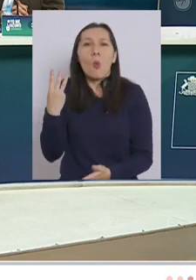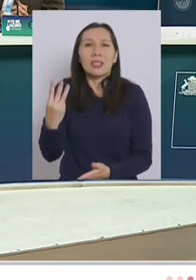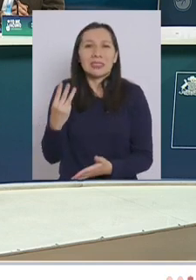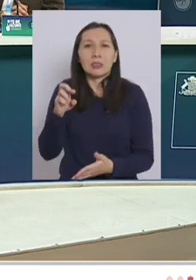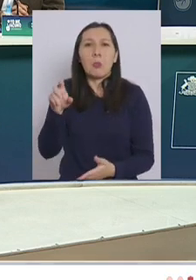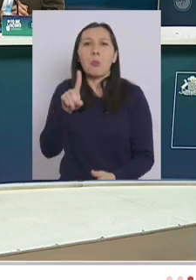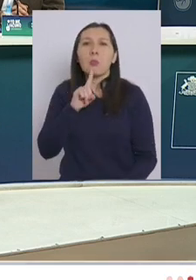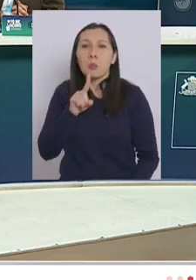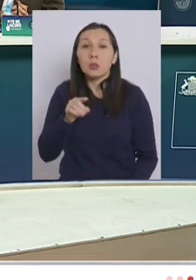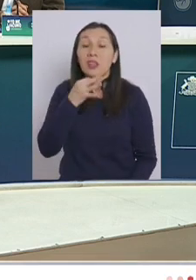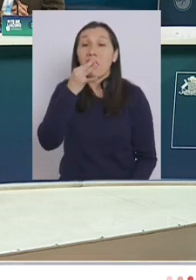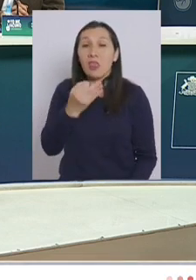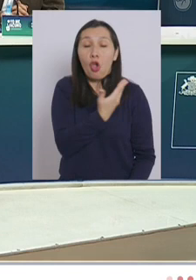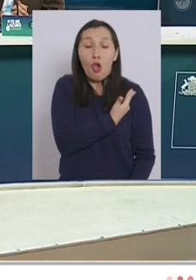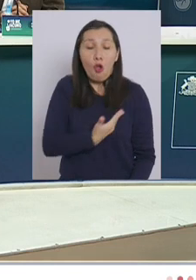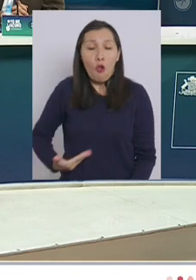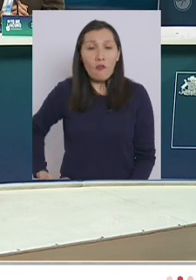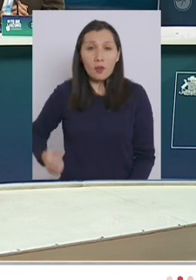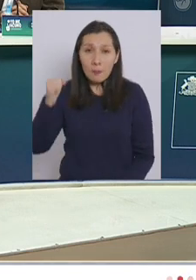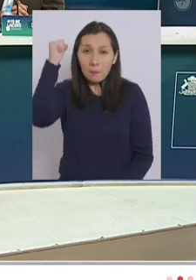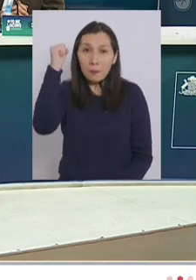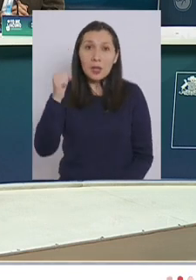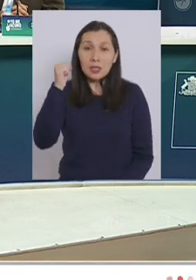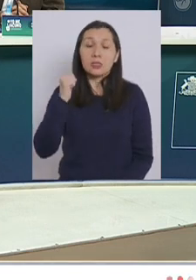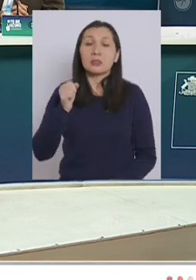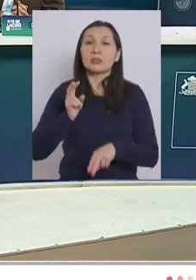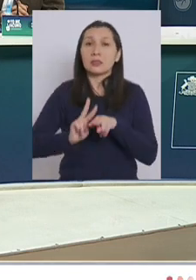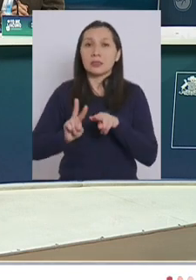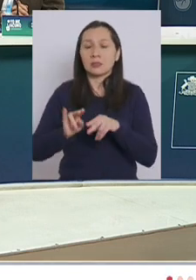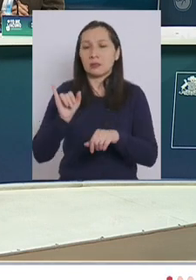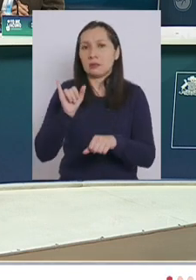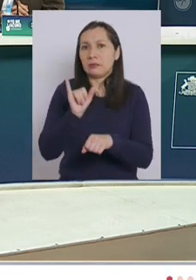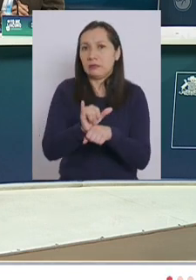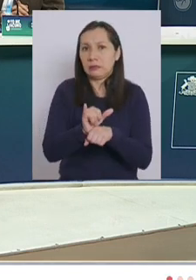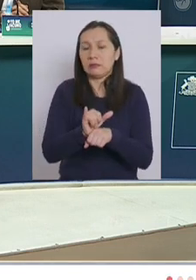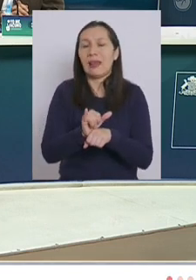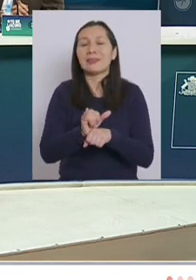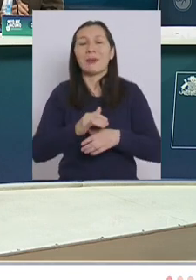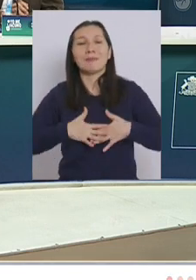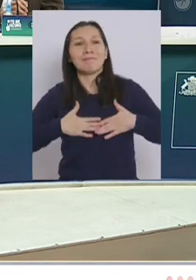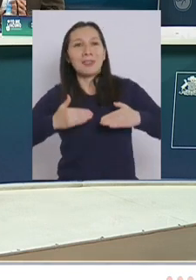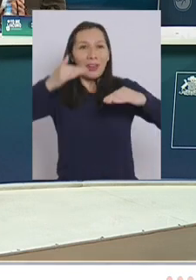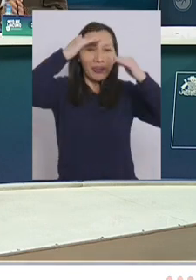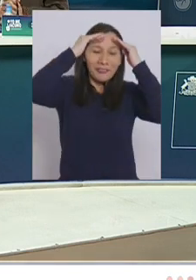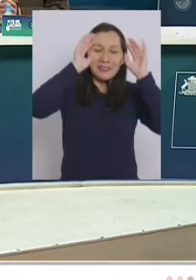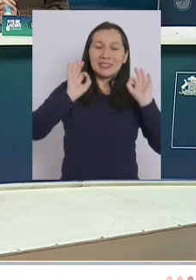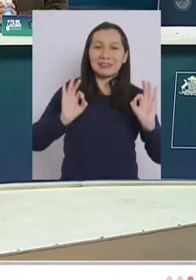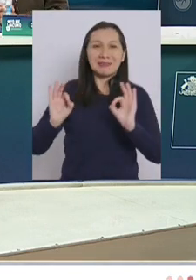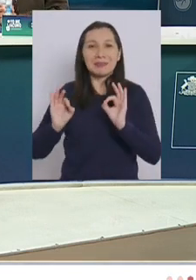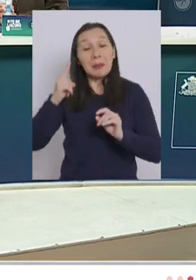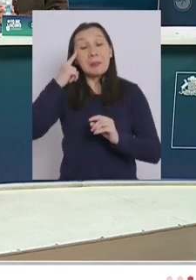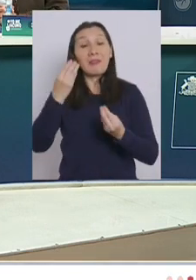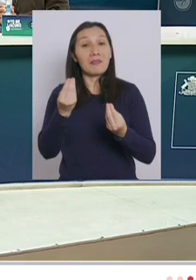semana pasada se señaló que el gobierno del presidente Piñera habría generado una falsa sensación de confianza de que si bien el proceso de vacunación ha sido